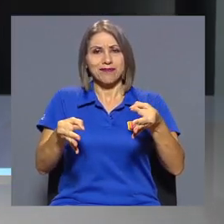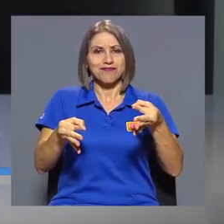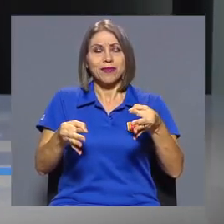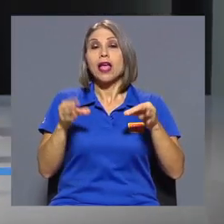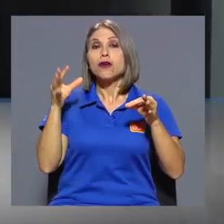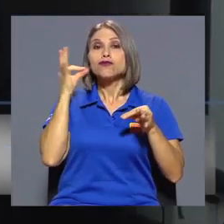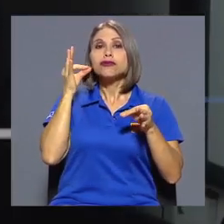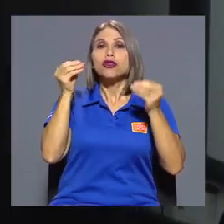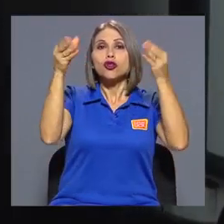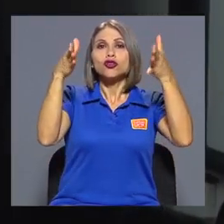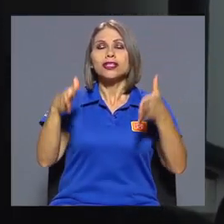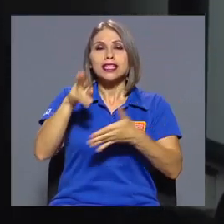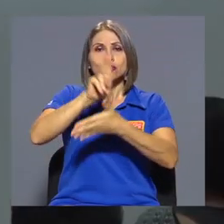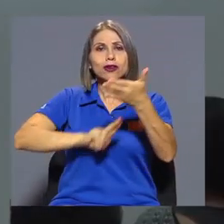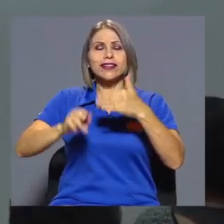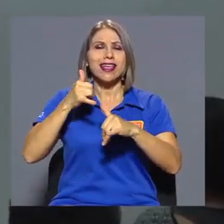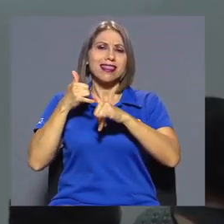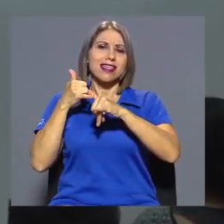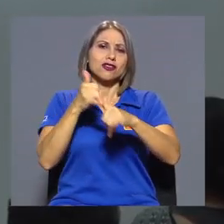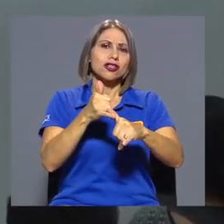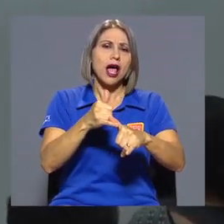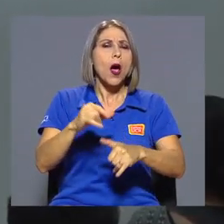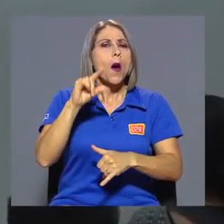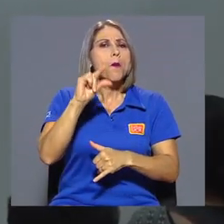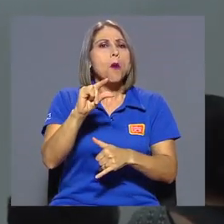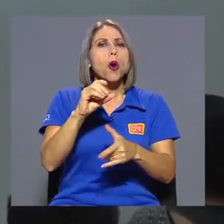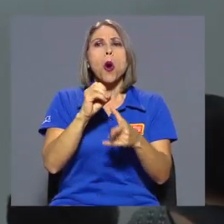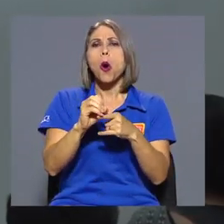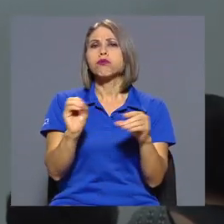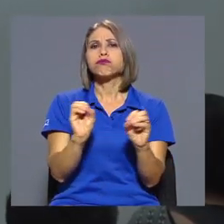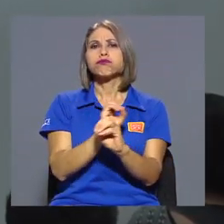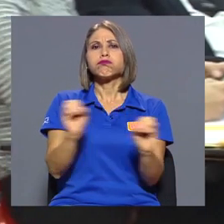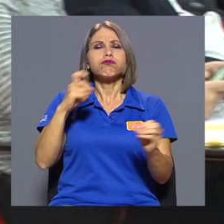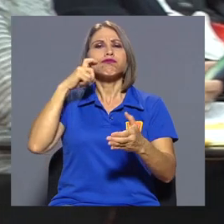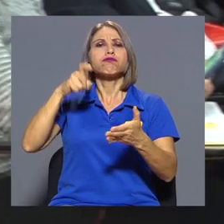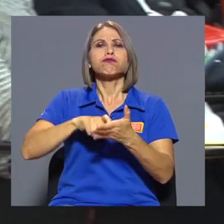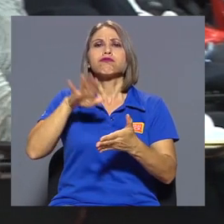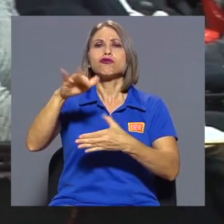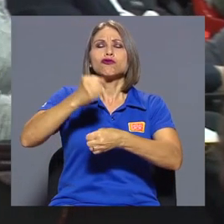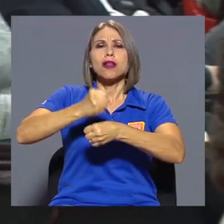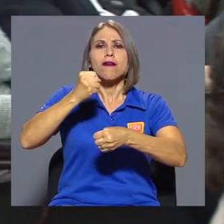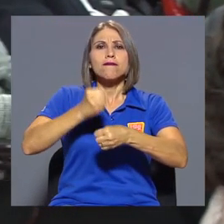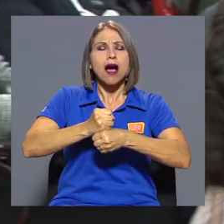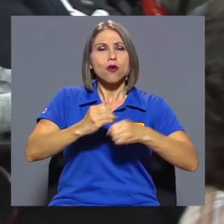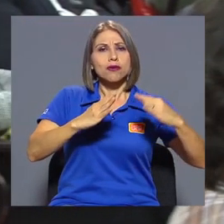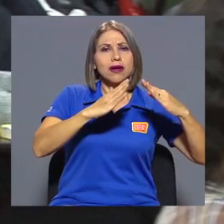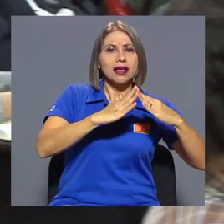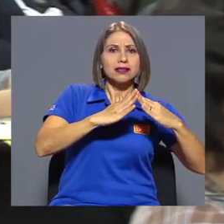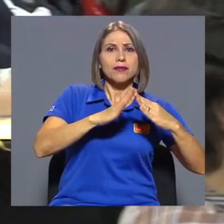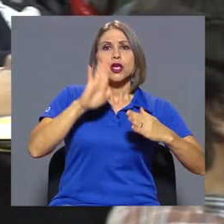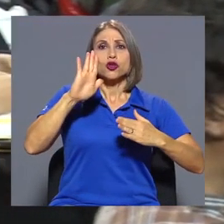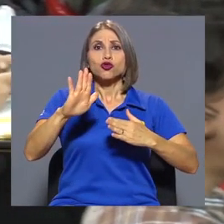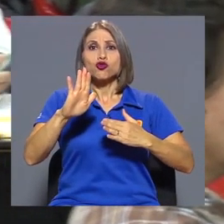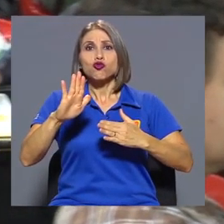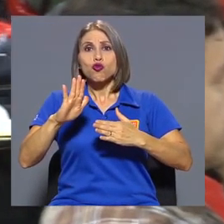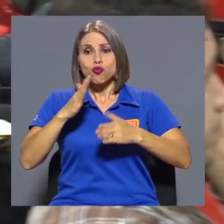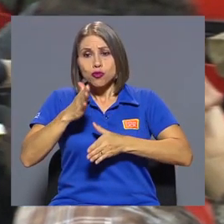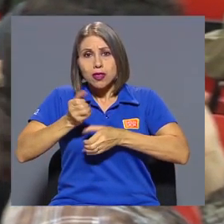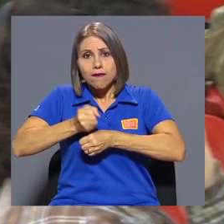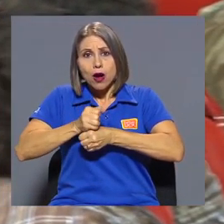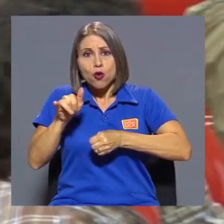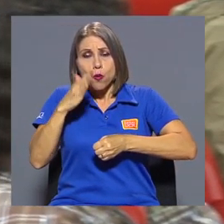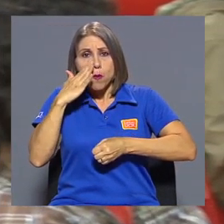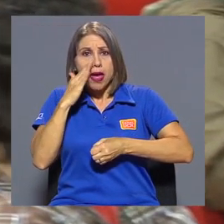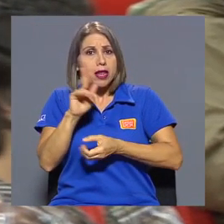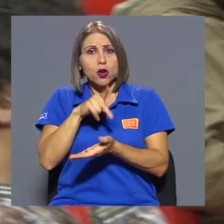coyuntura, las docentes universitarias denuncian el poco o nulo reconocimiento de su trabajo doméstico, su maternidad no remunerada,